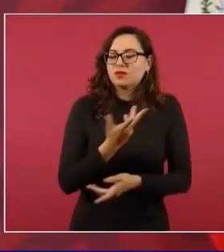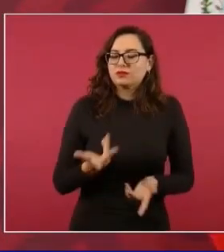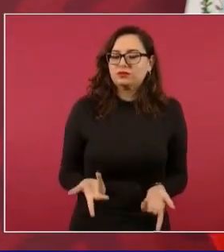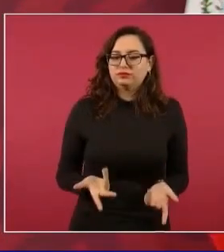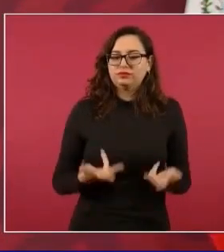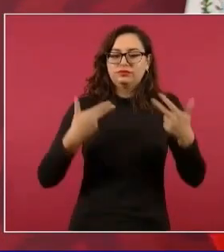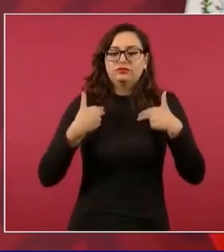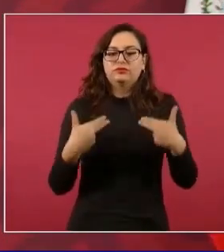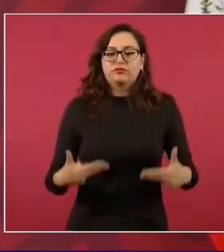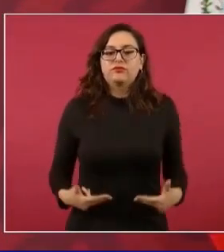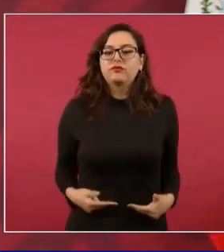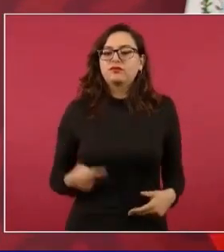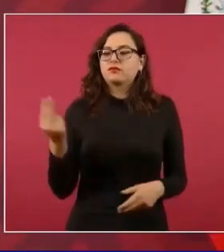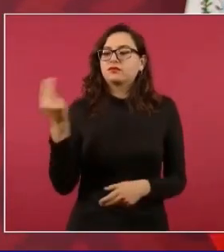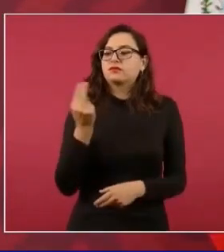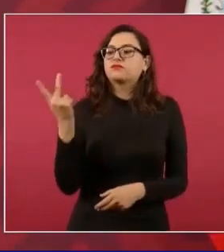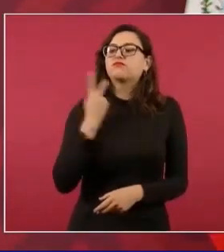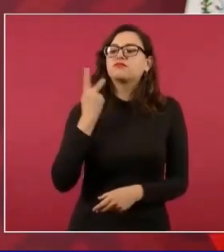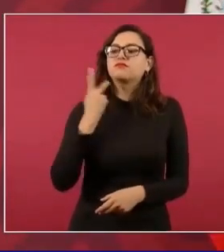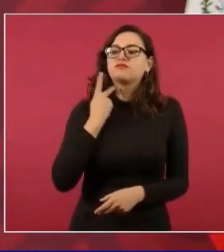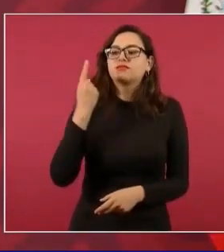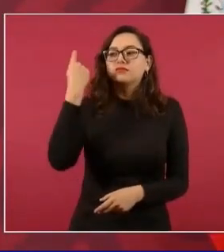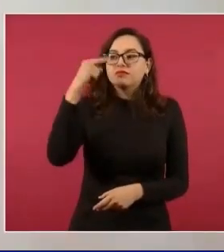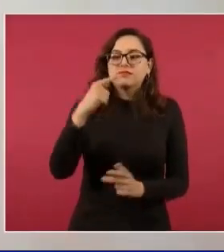servir a otros.